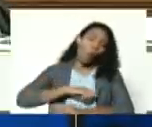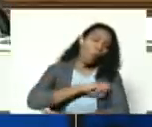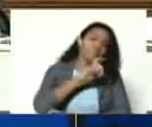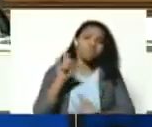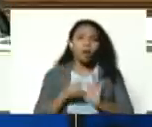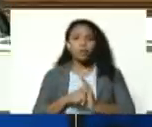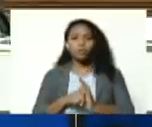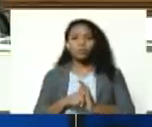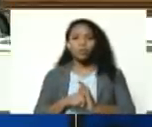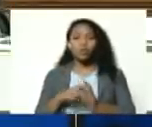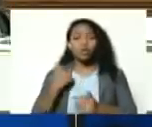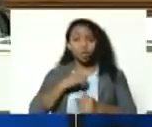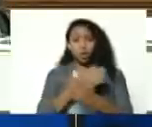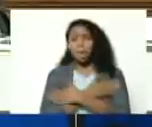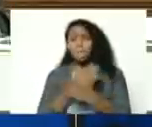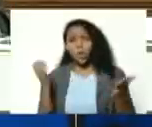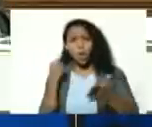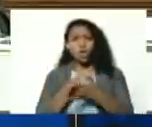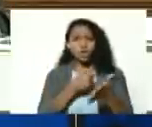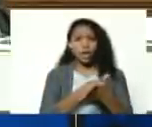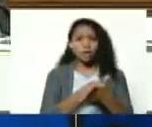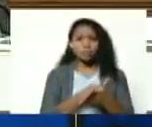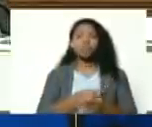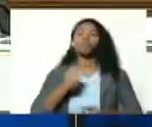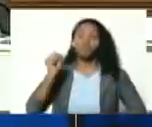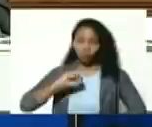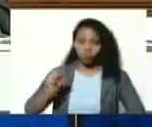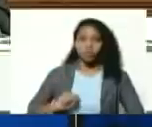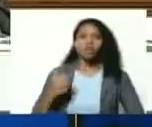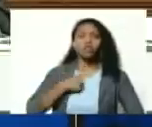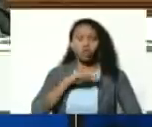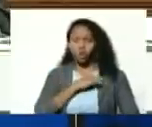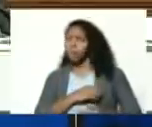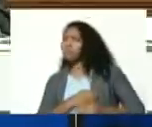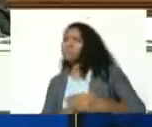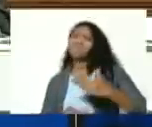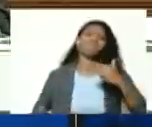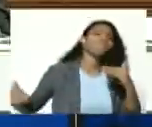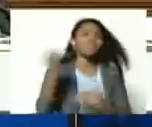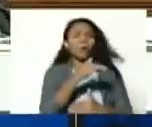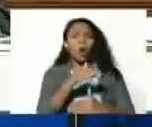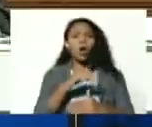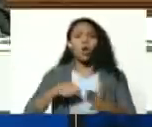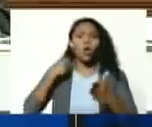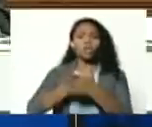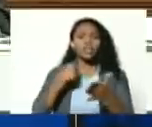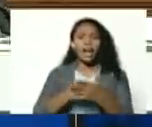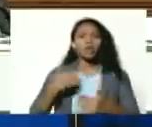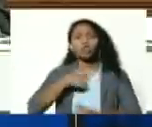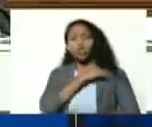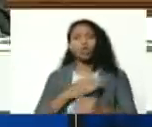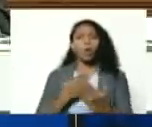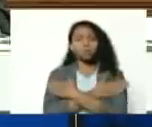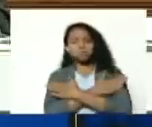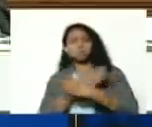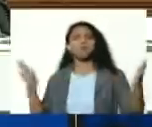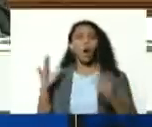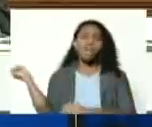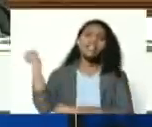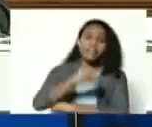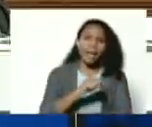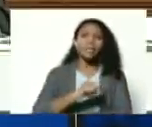estamos dispuestos a luchar estamos super dispuestos a luchar estamos dispuestos a vencer